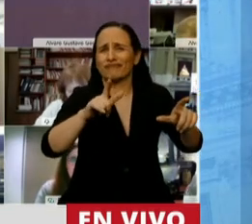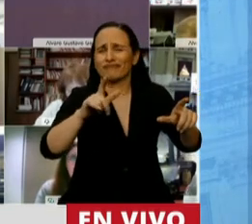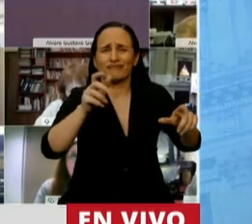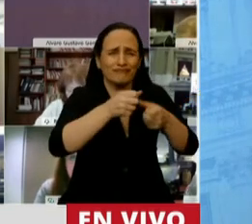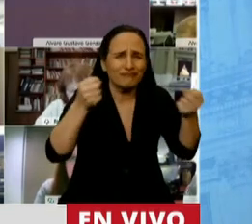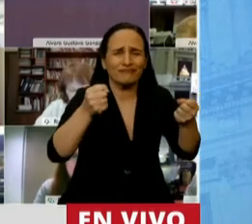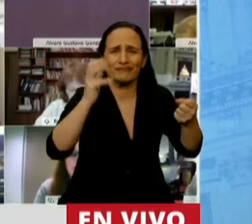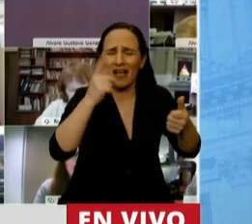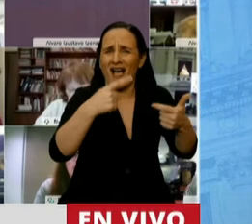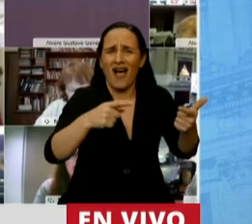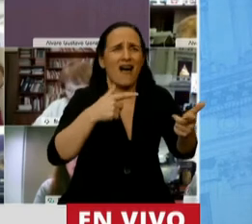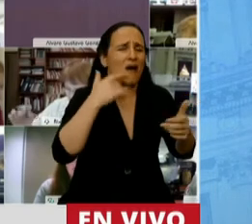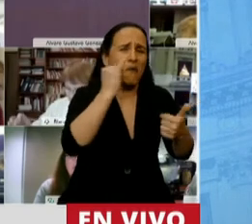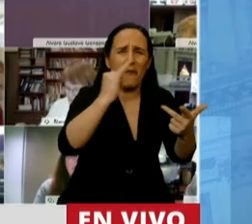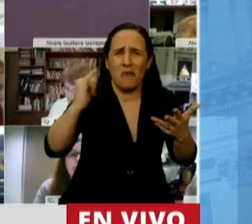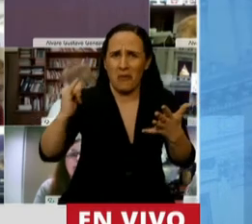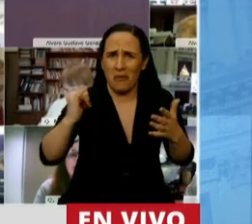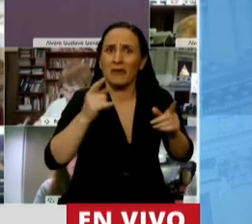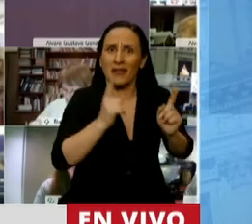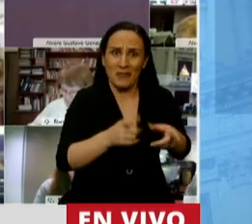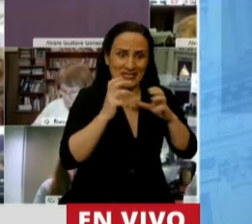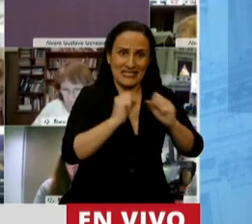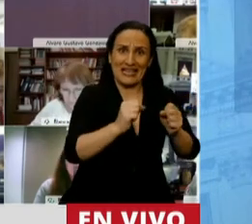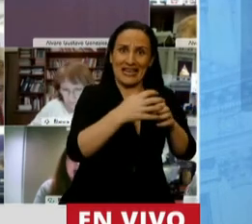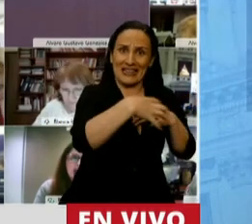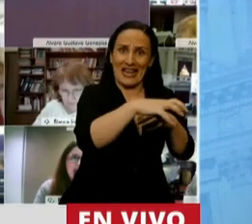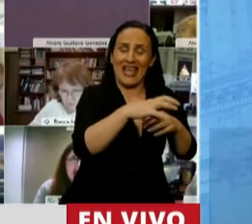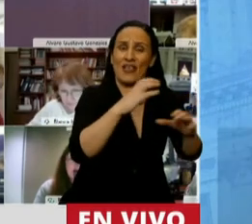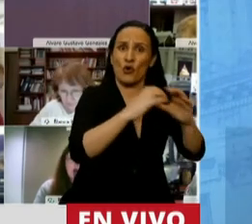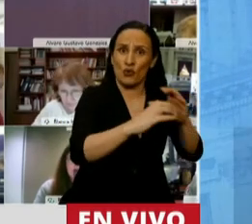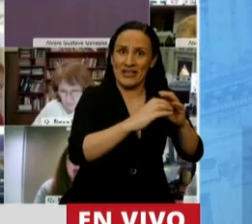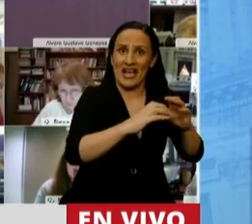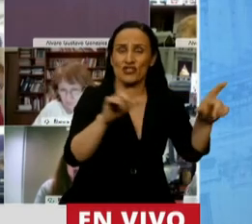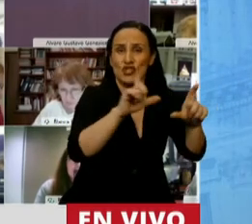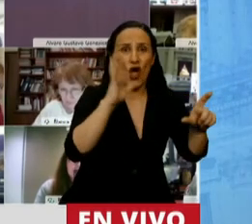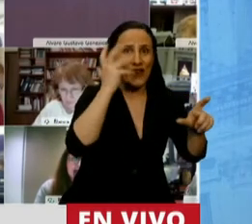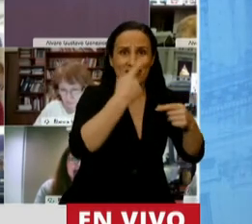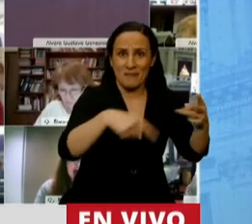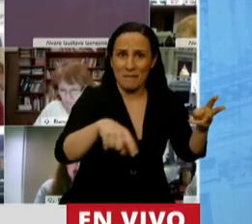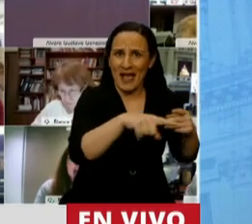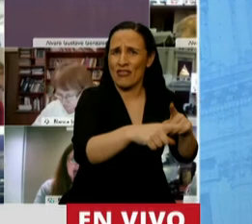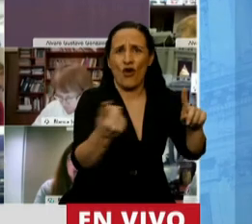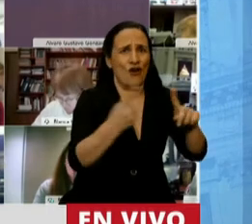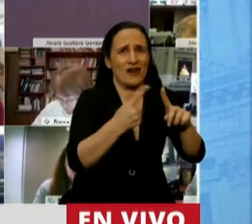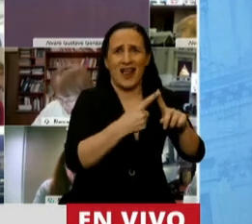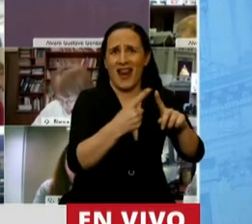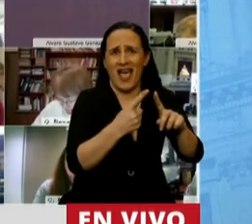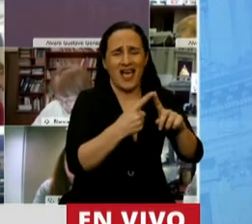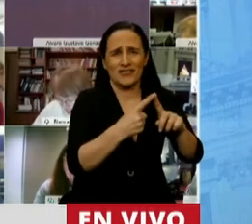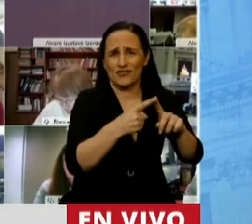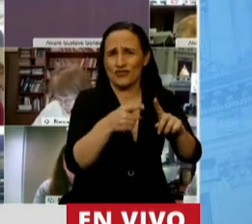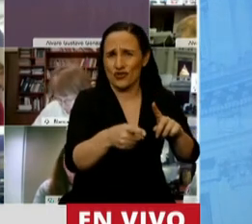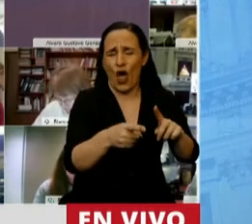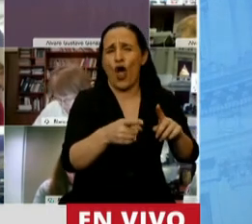y también como me consta que la Secretaría de Comunicación y Medios de la provincia de Santa Cruz tiene una relación permanente y continua